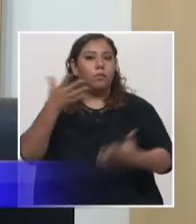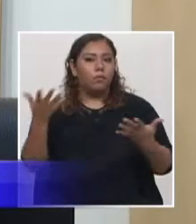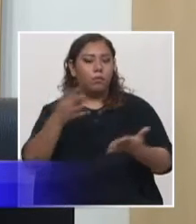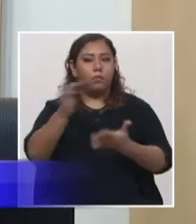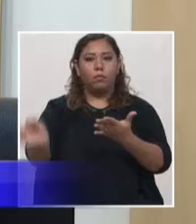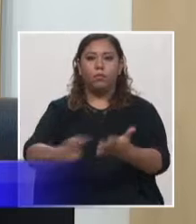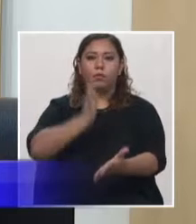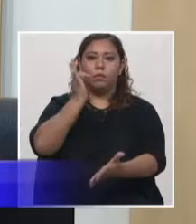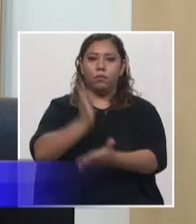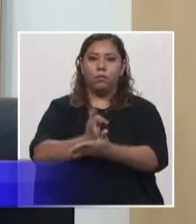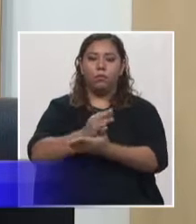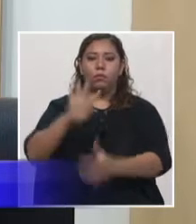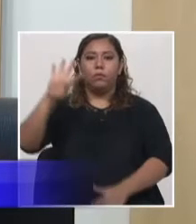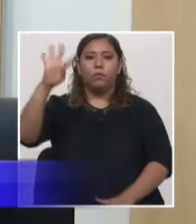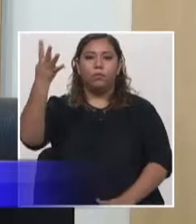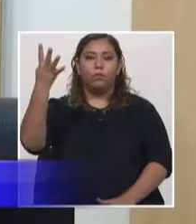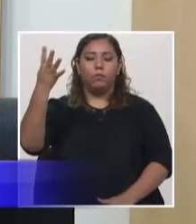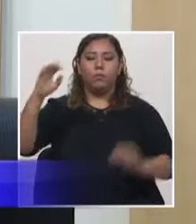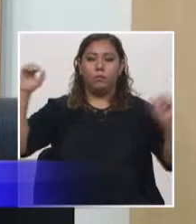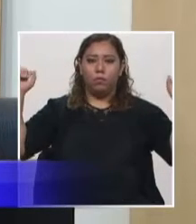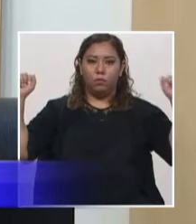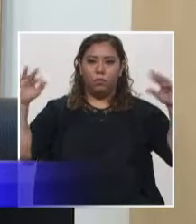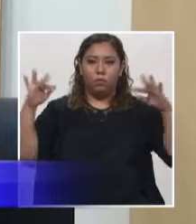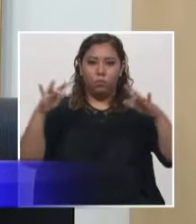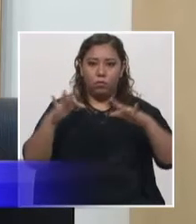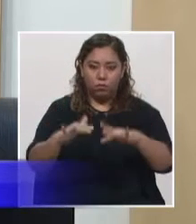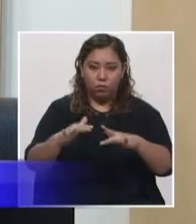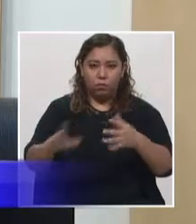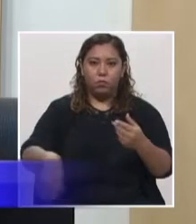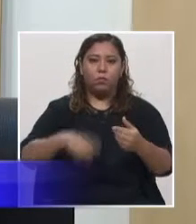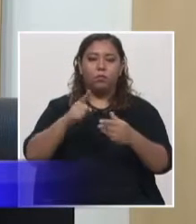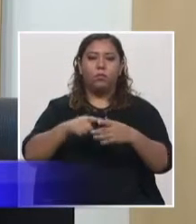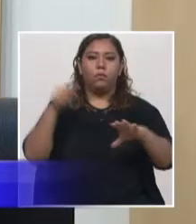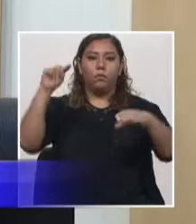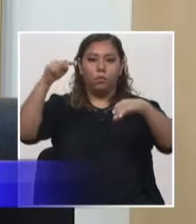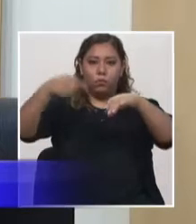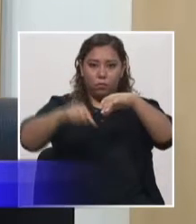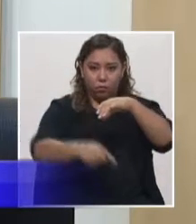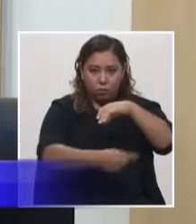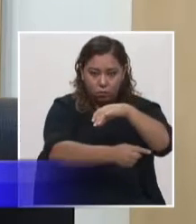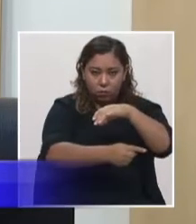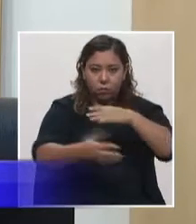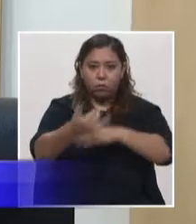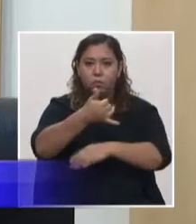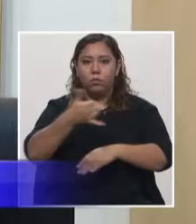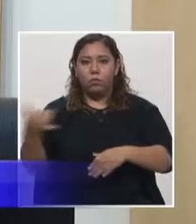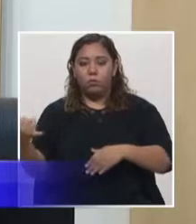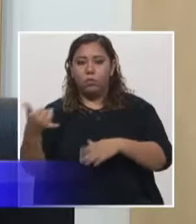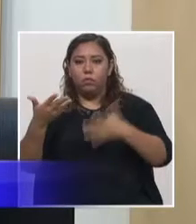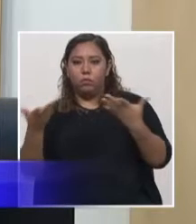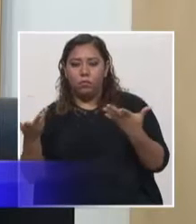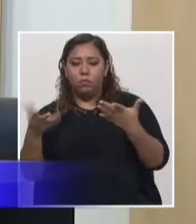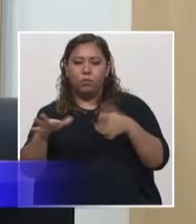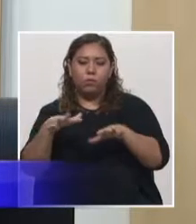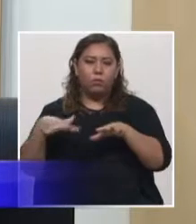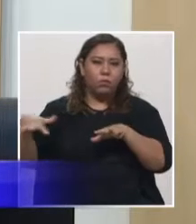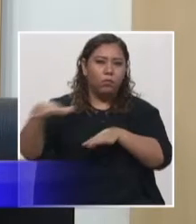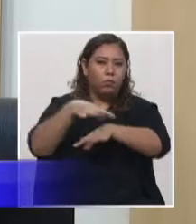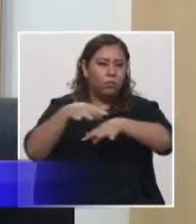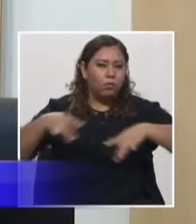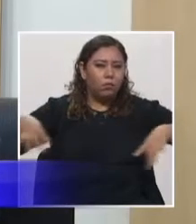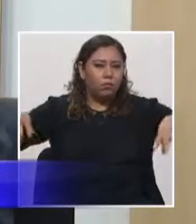IV Congreso Internacional de Minería y Geología, que se estará desarrollando a partir de mañana martes